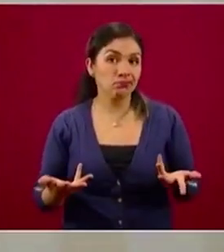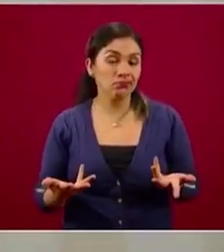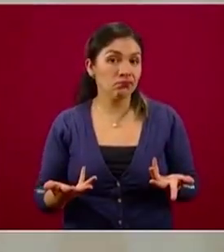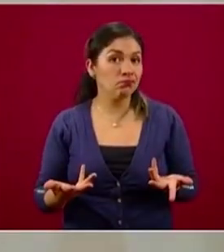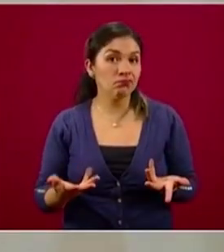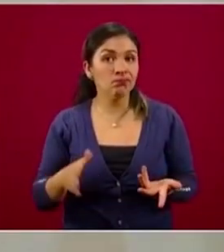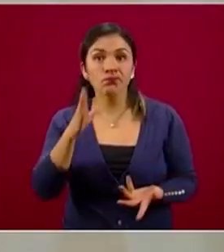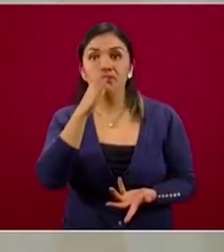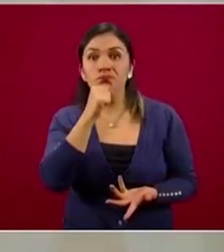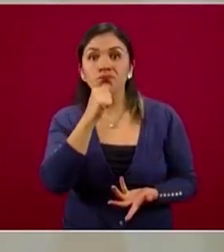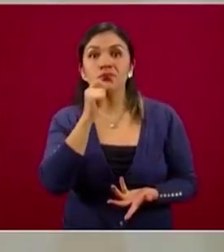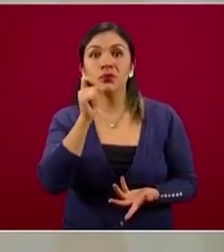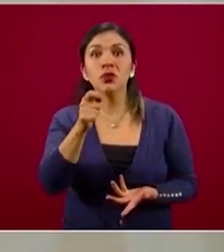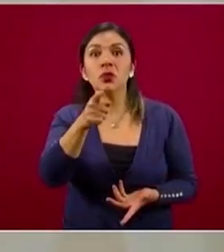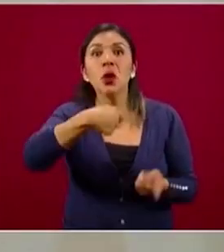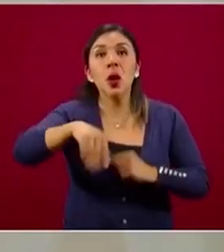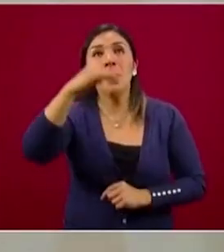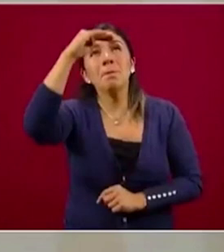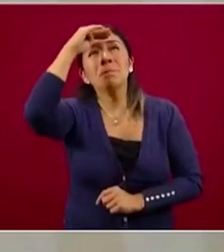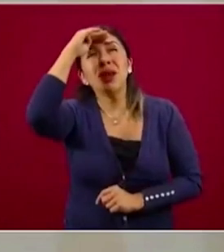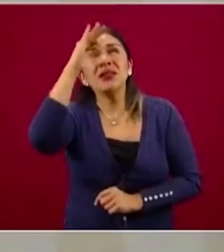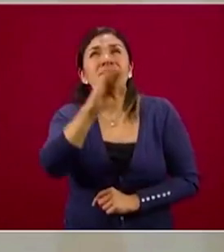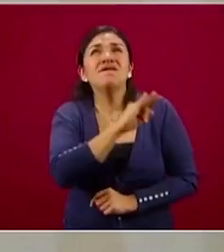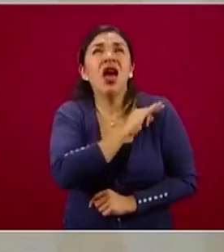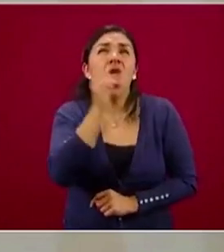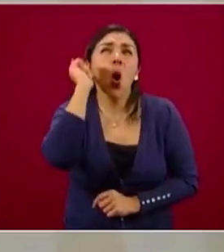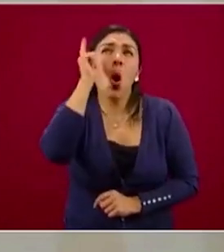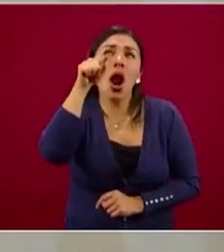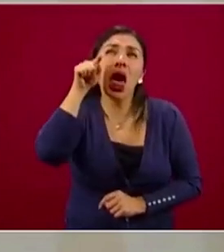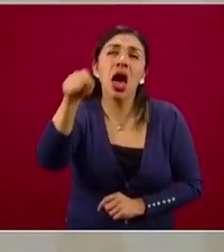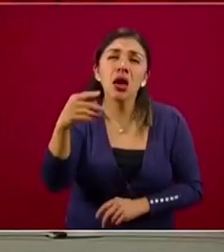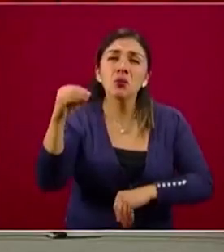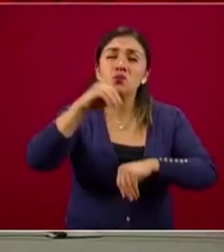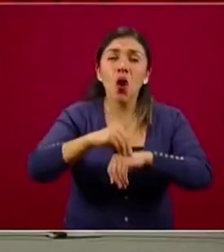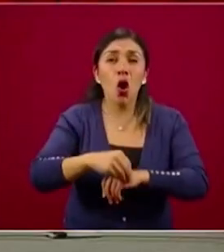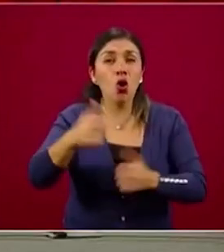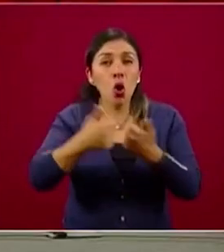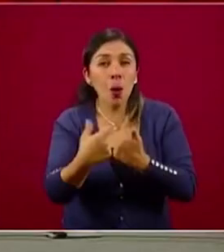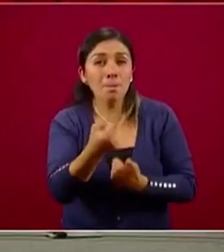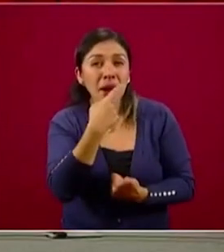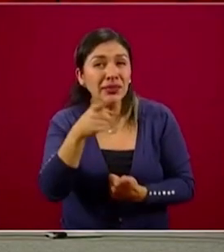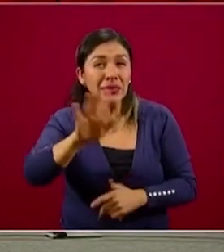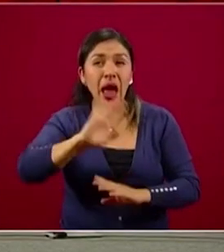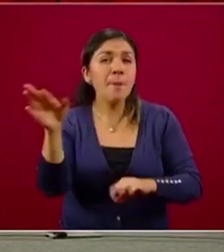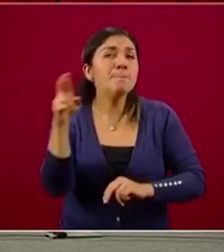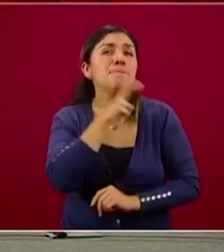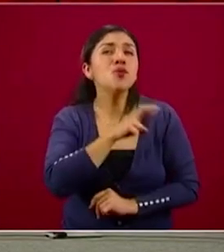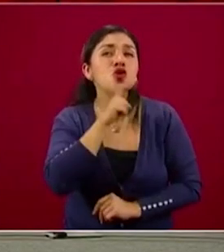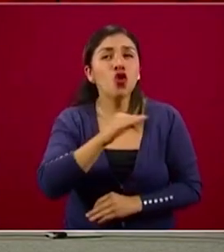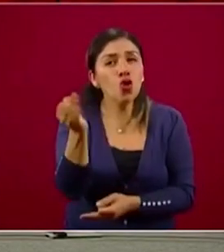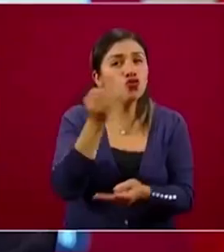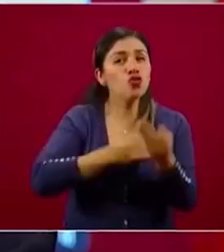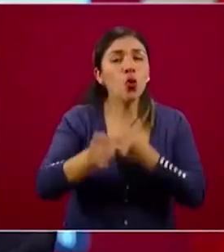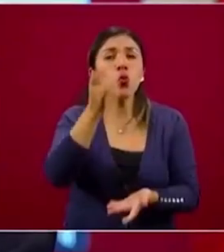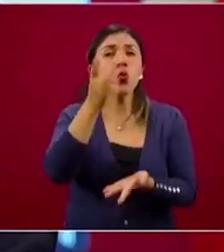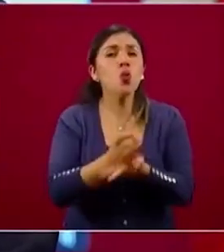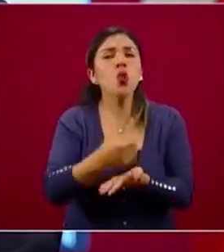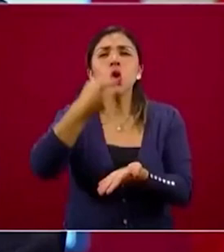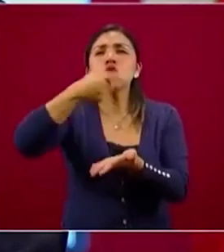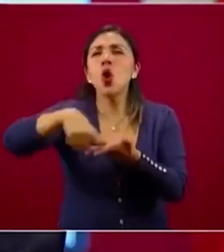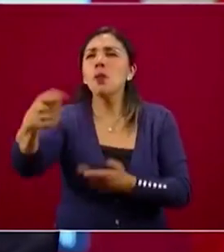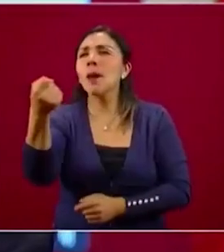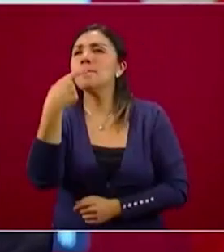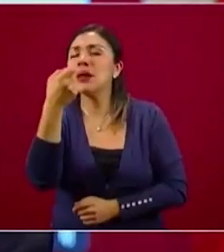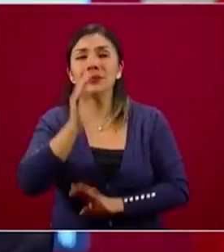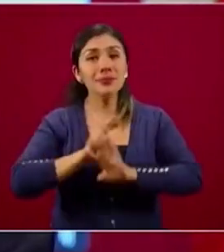no tengamos una esperanza que no estaría cimentada en la realidad de que ya muy pronto lo único que hay que hacer es